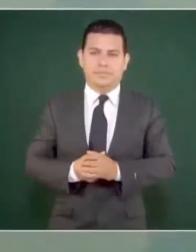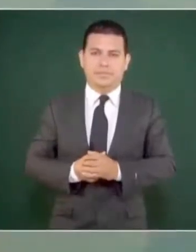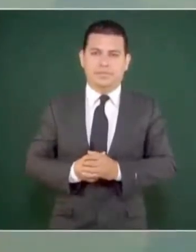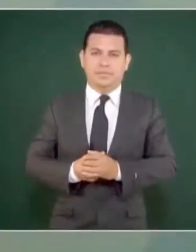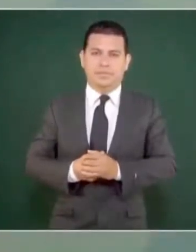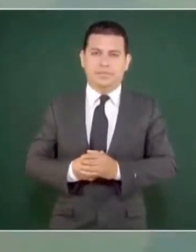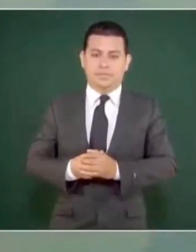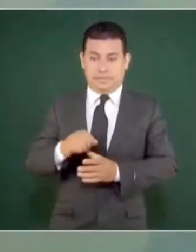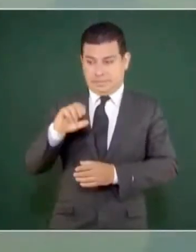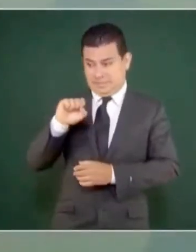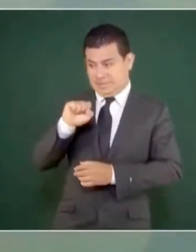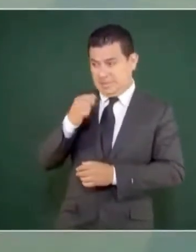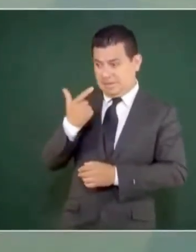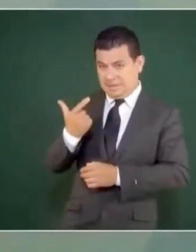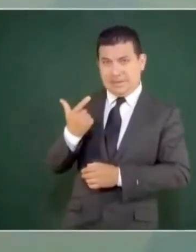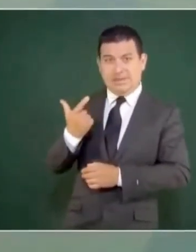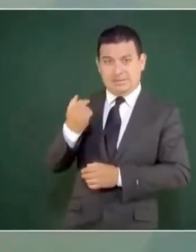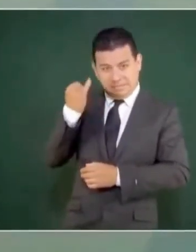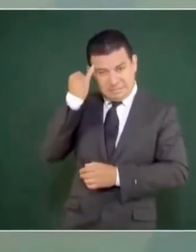67.